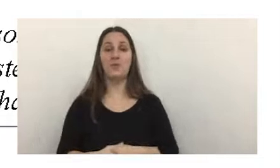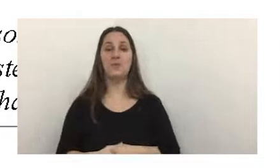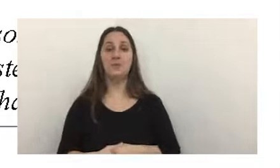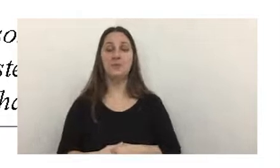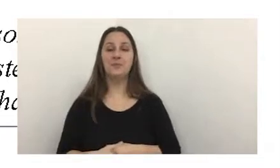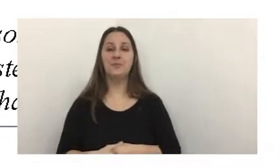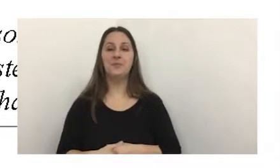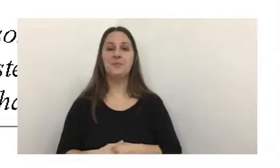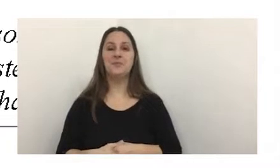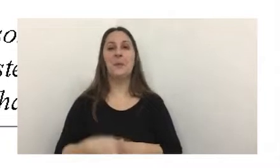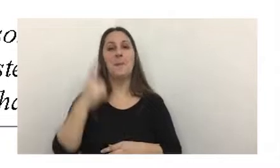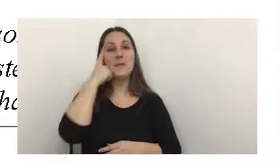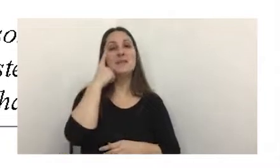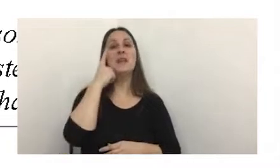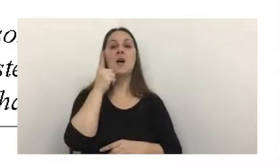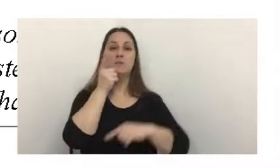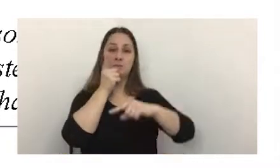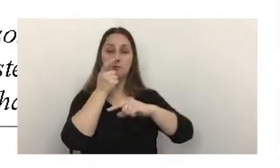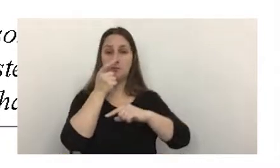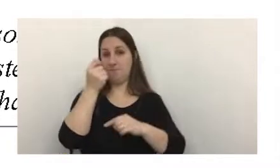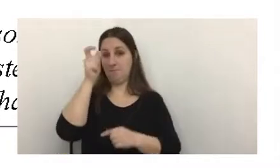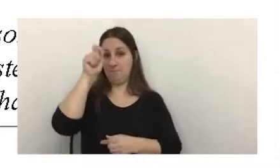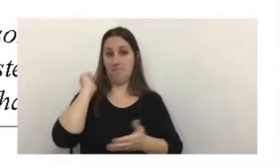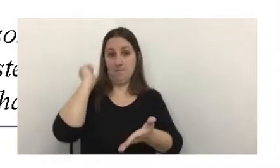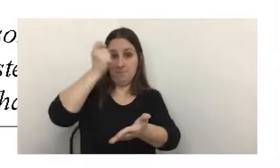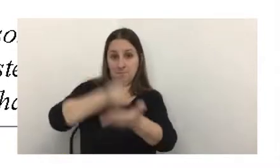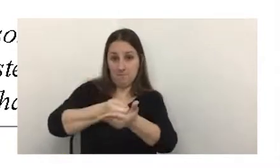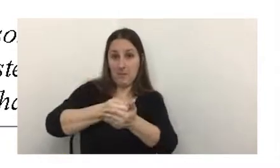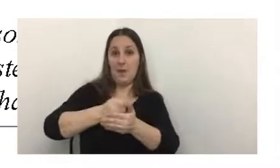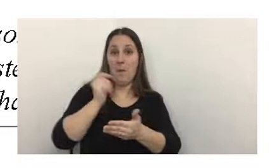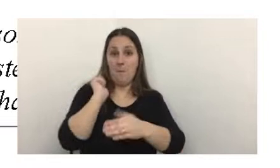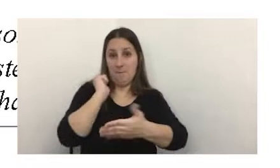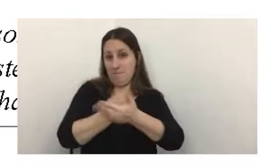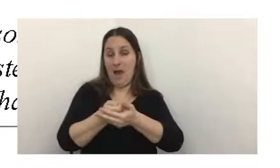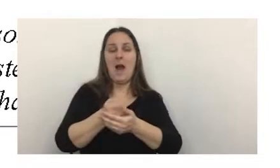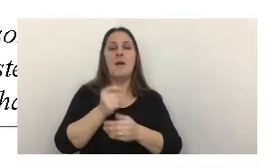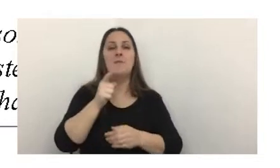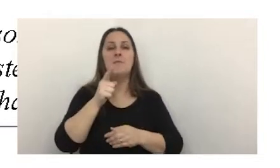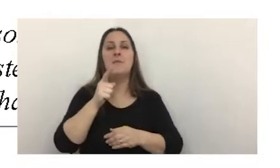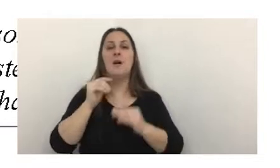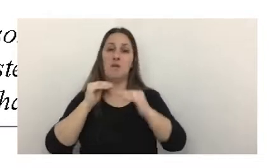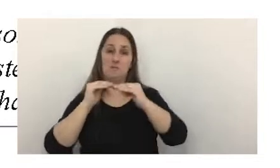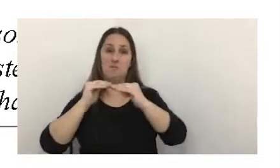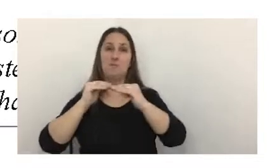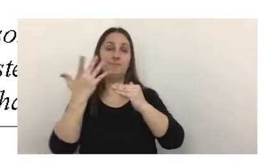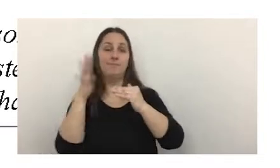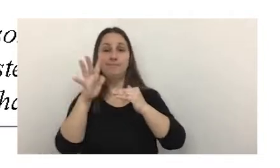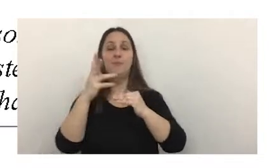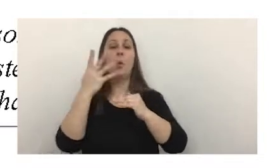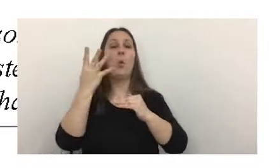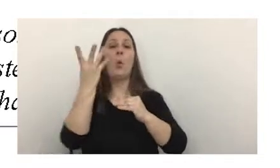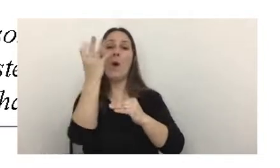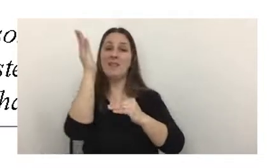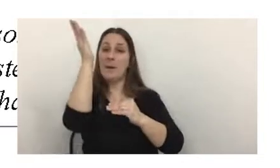de que se considere que la surma a ingresar va a superar o va a estar por debajo de lo que sería el